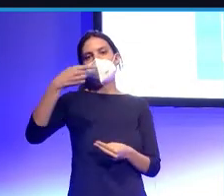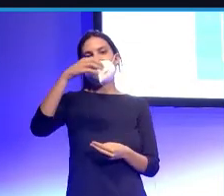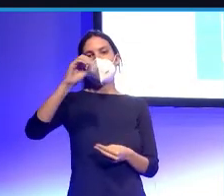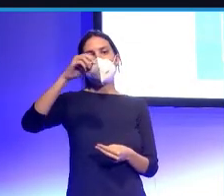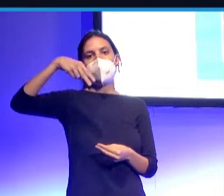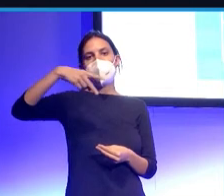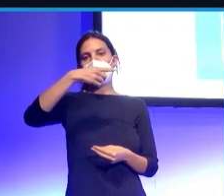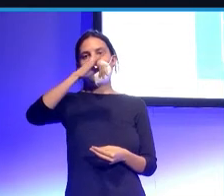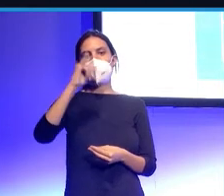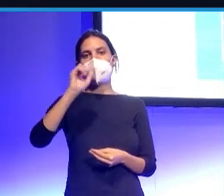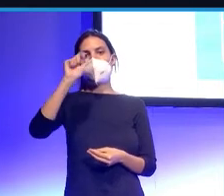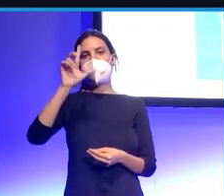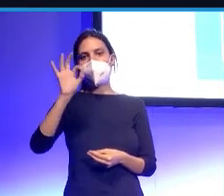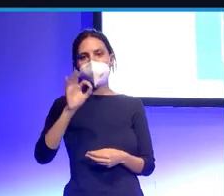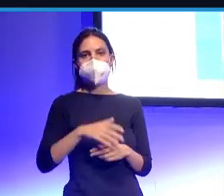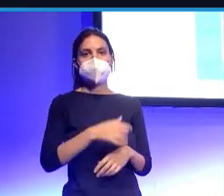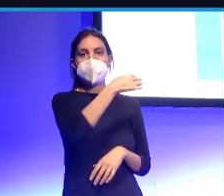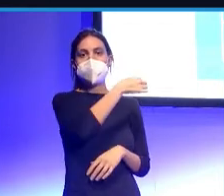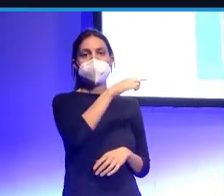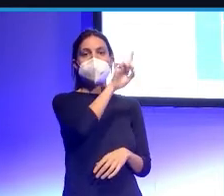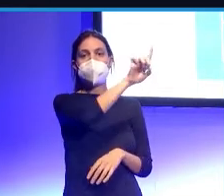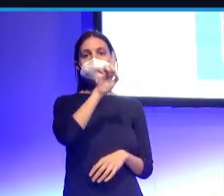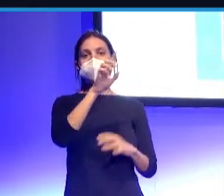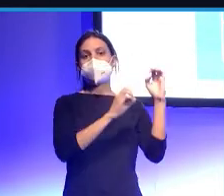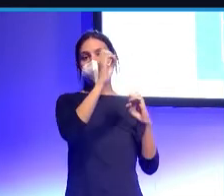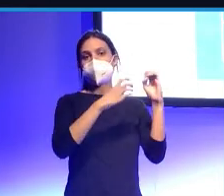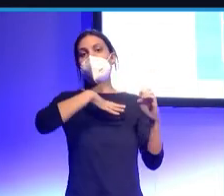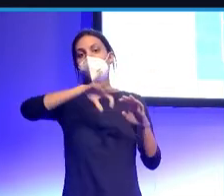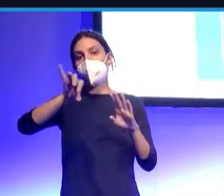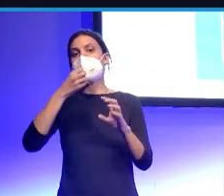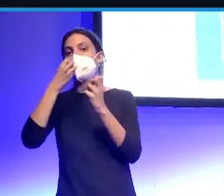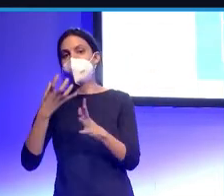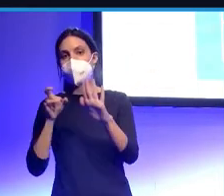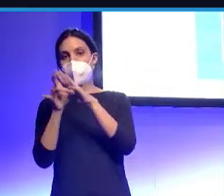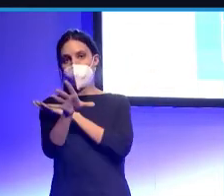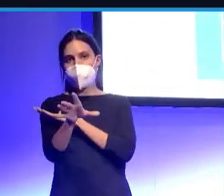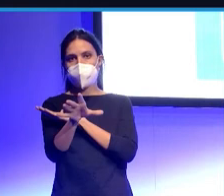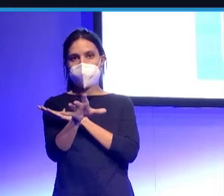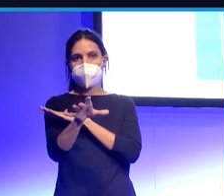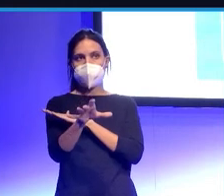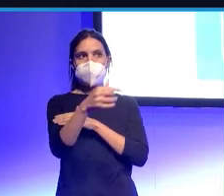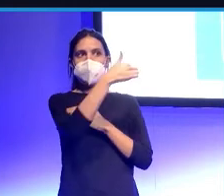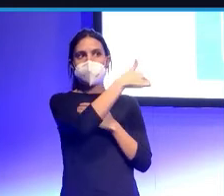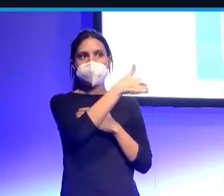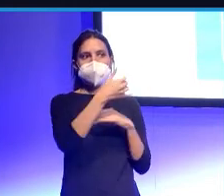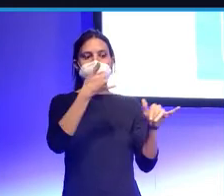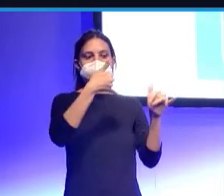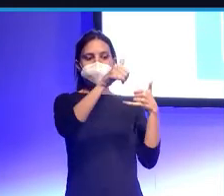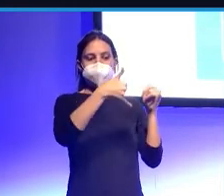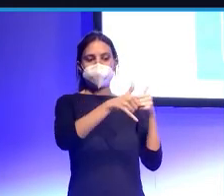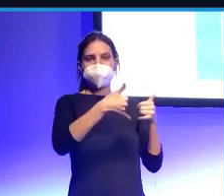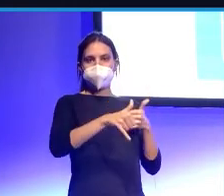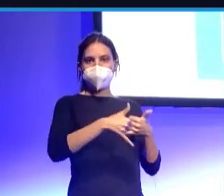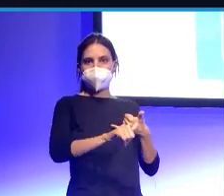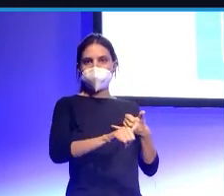Y lo que queremos hacer... Este tiro tiene un 11% de que acabe en gol. Lo que queremos hacer es simular todos estos tiros. Este concepto, que